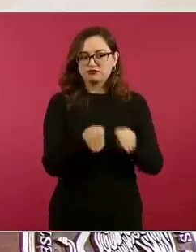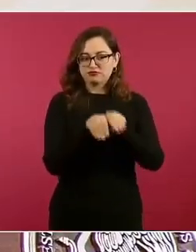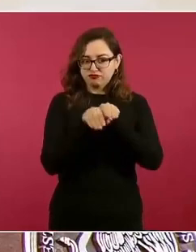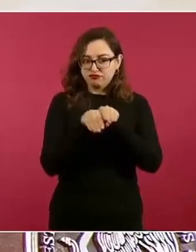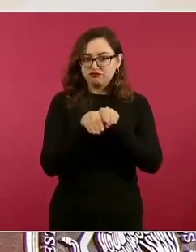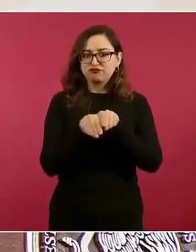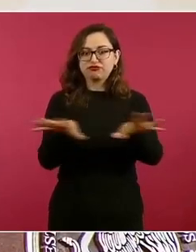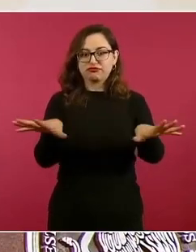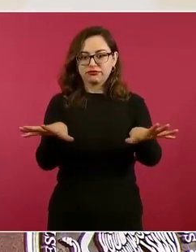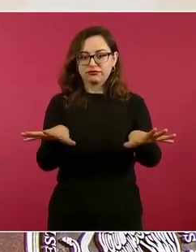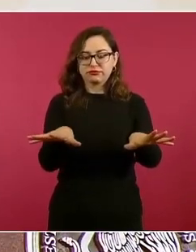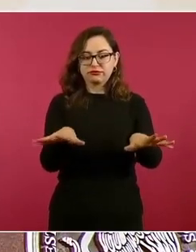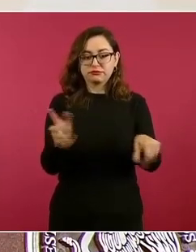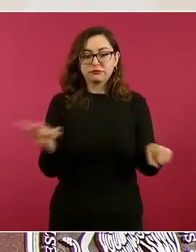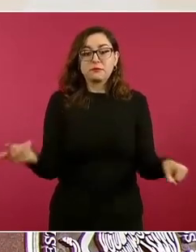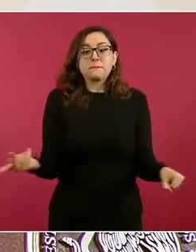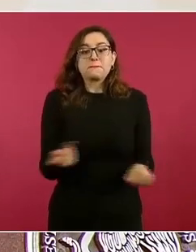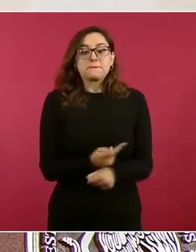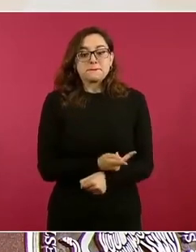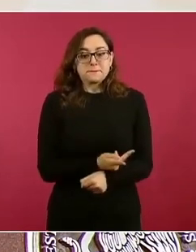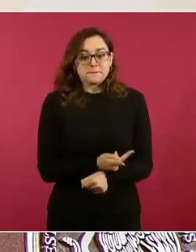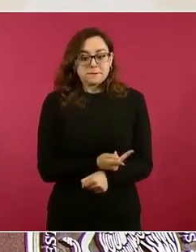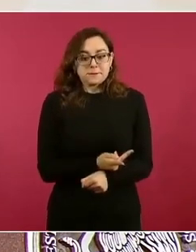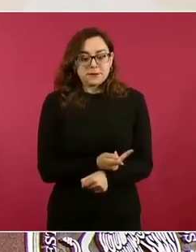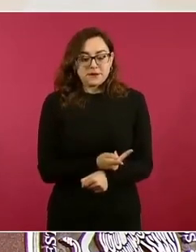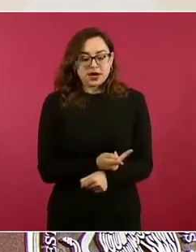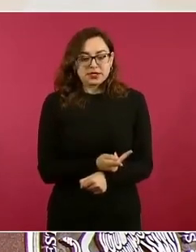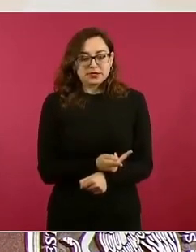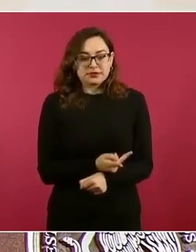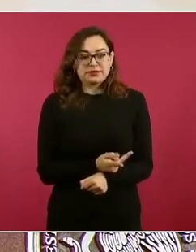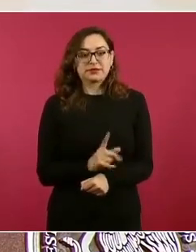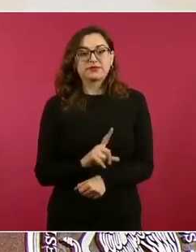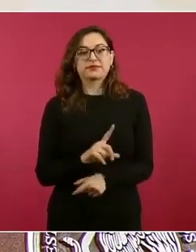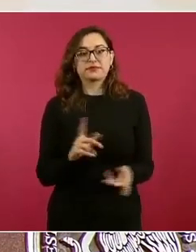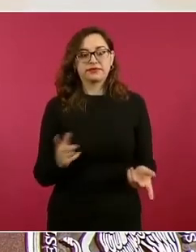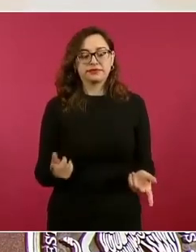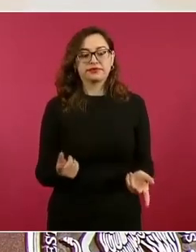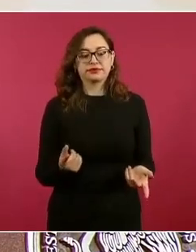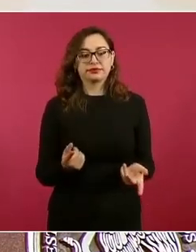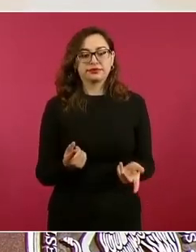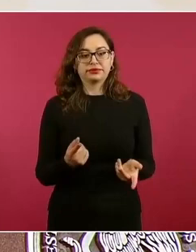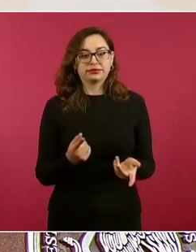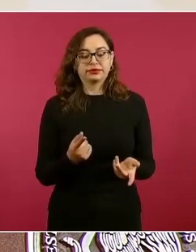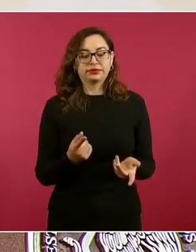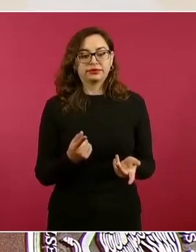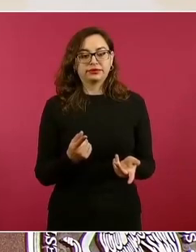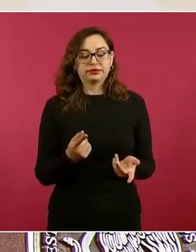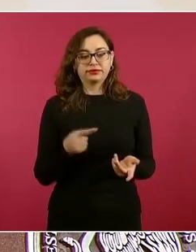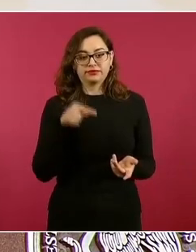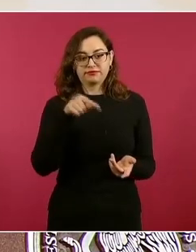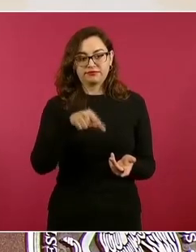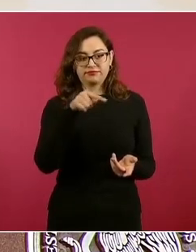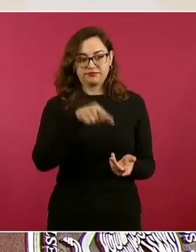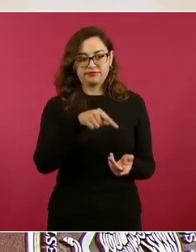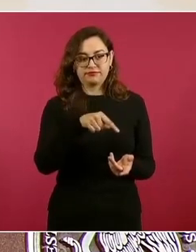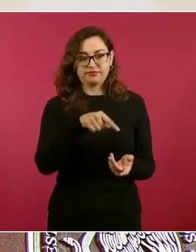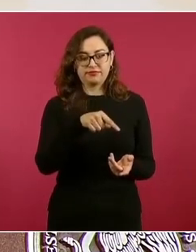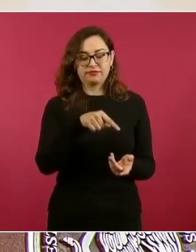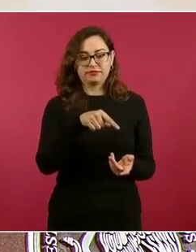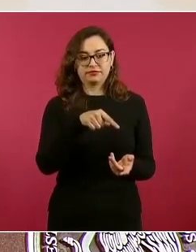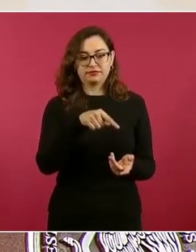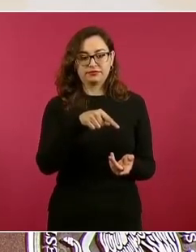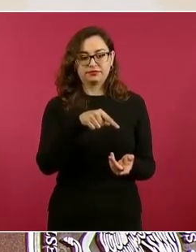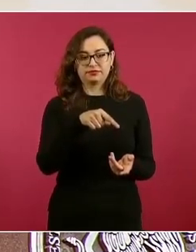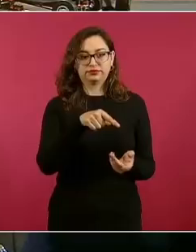textos o los retoma del articulista del